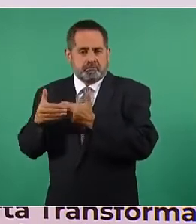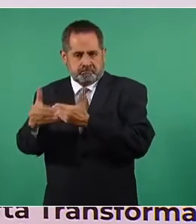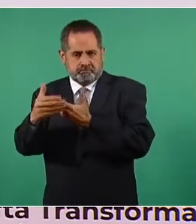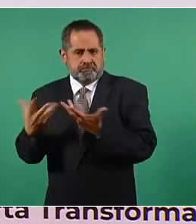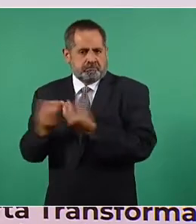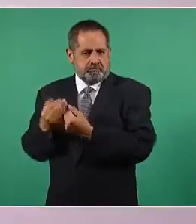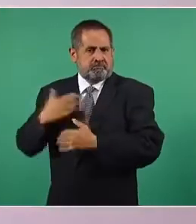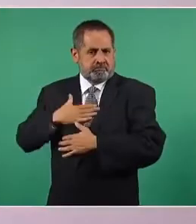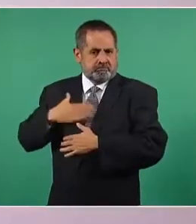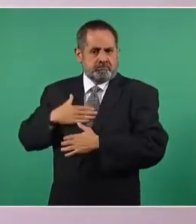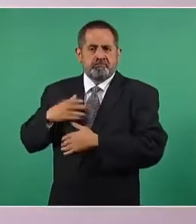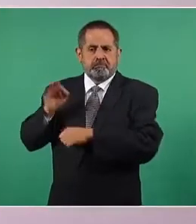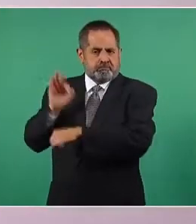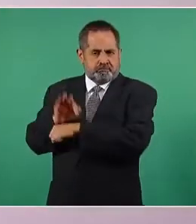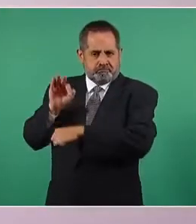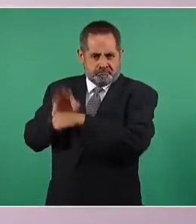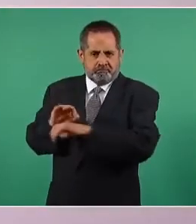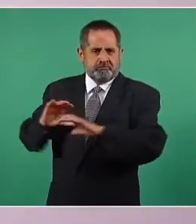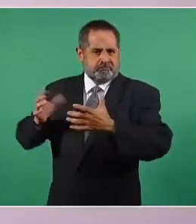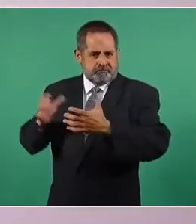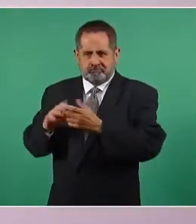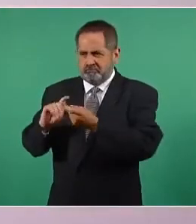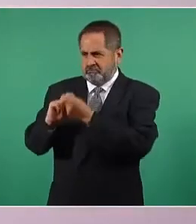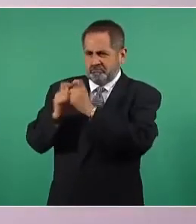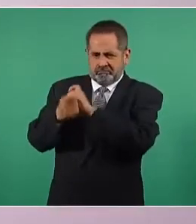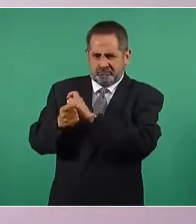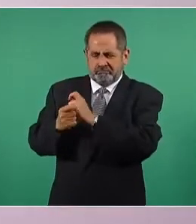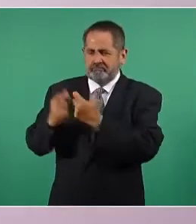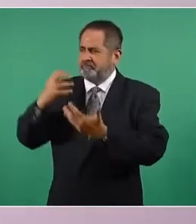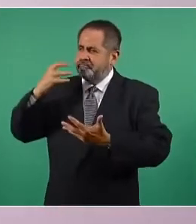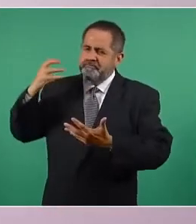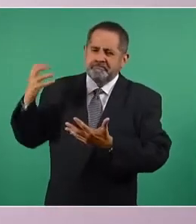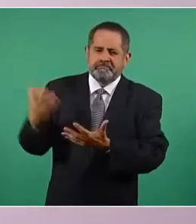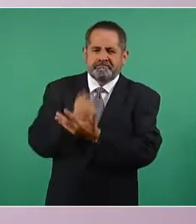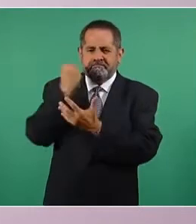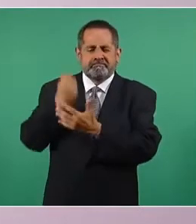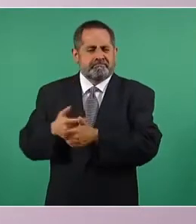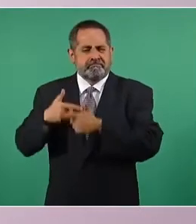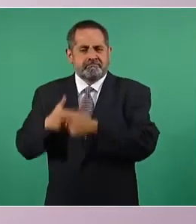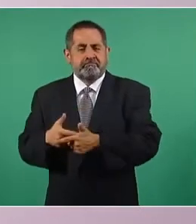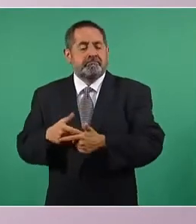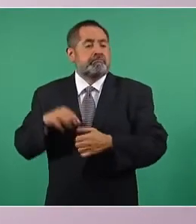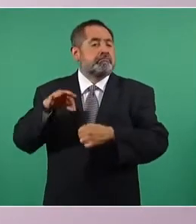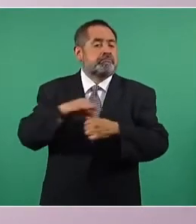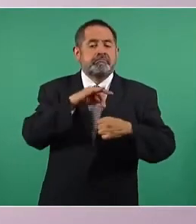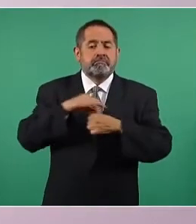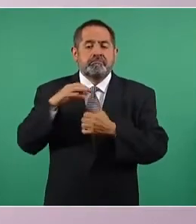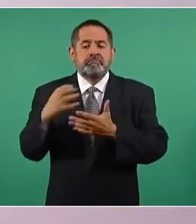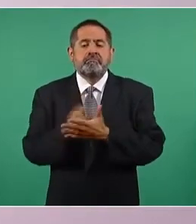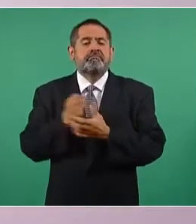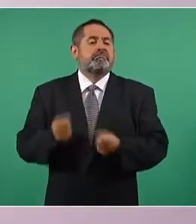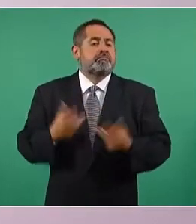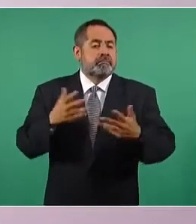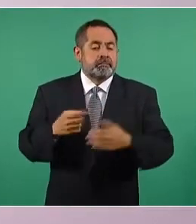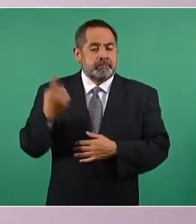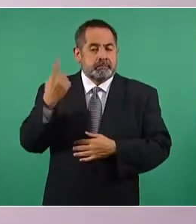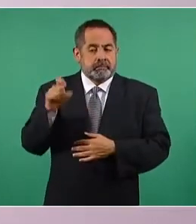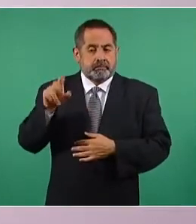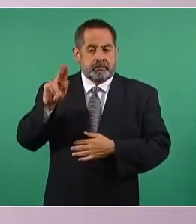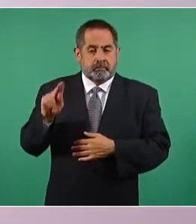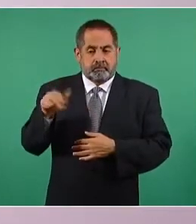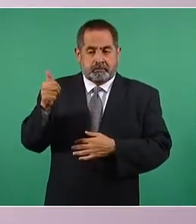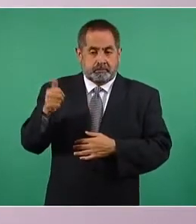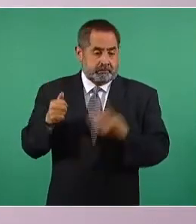nuestro proyecto de transformación triunfó en 186 de los